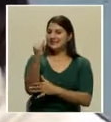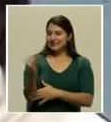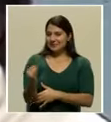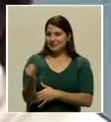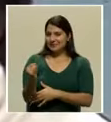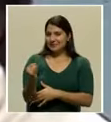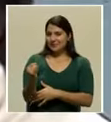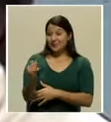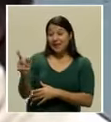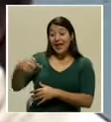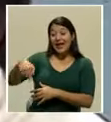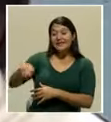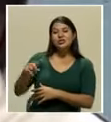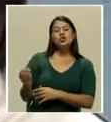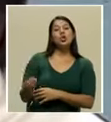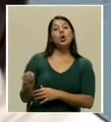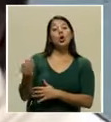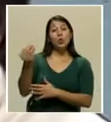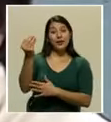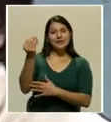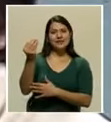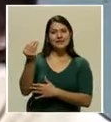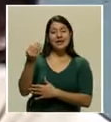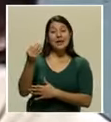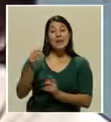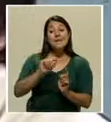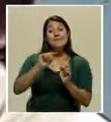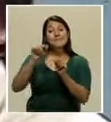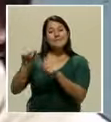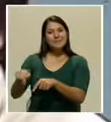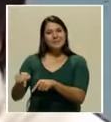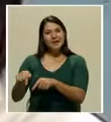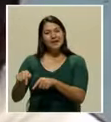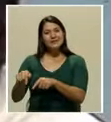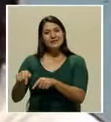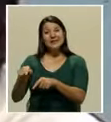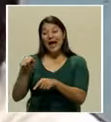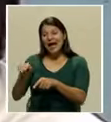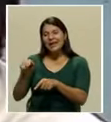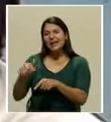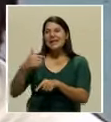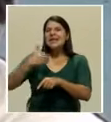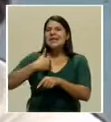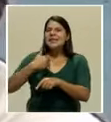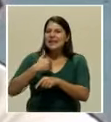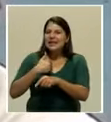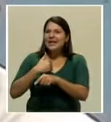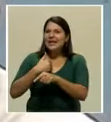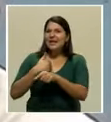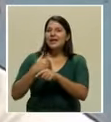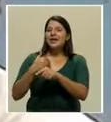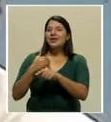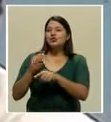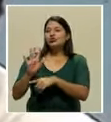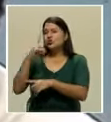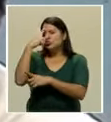Estos jóvenes tienen aquí el pan del tamaño de su hambre.